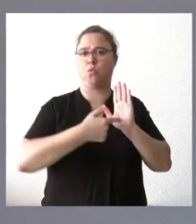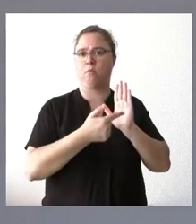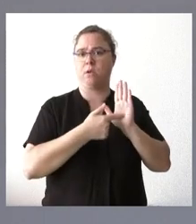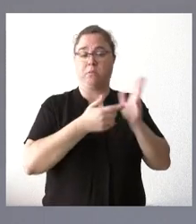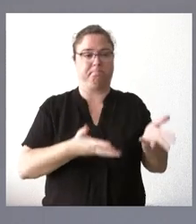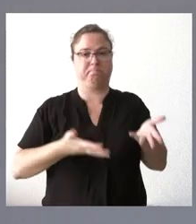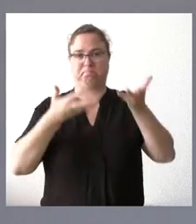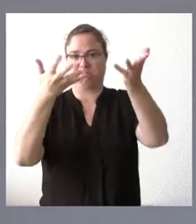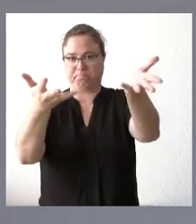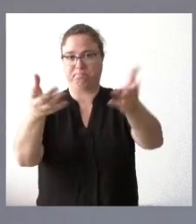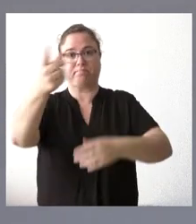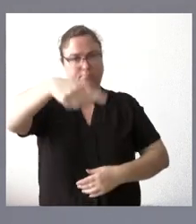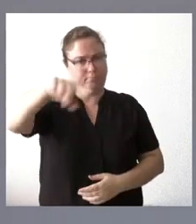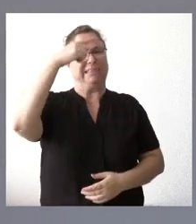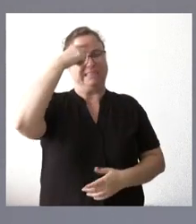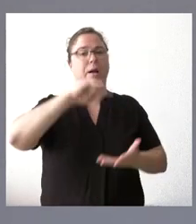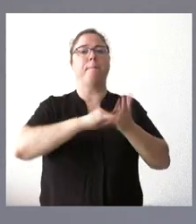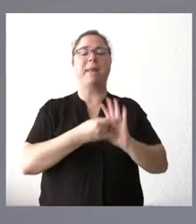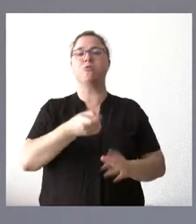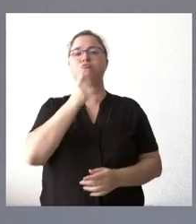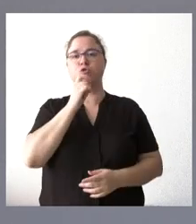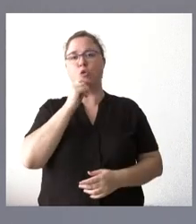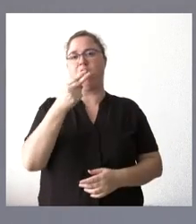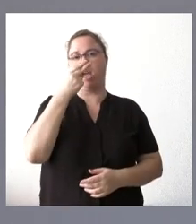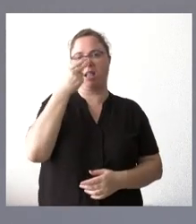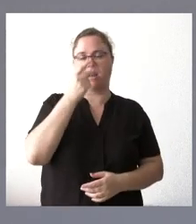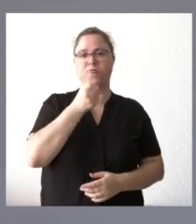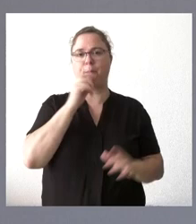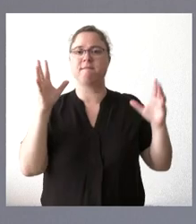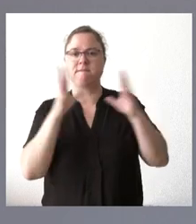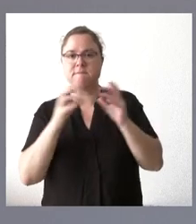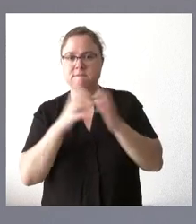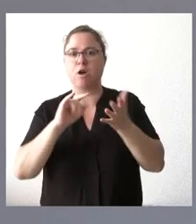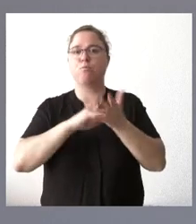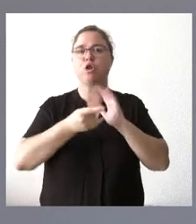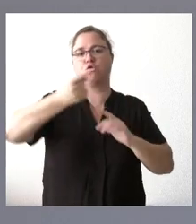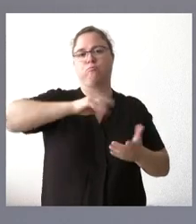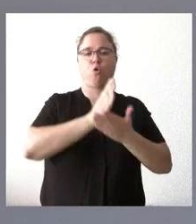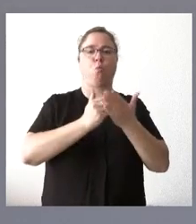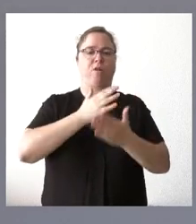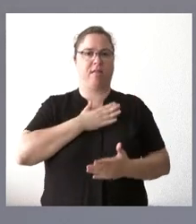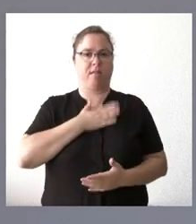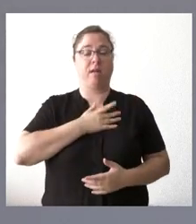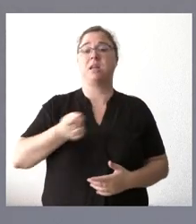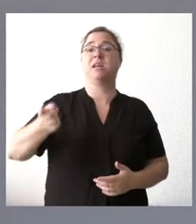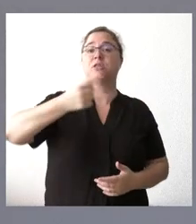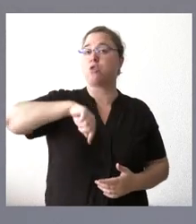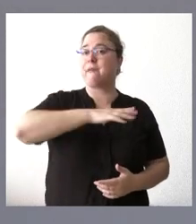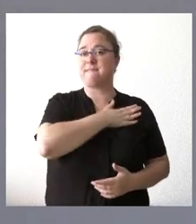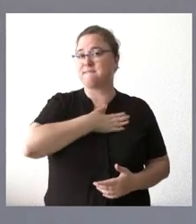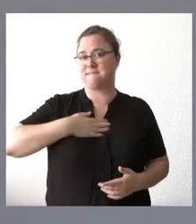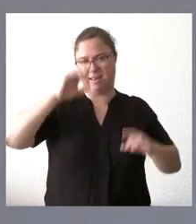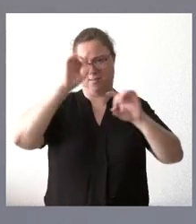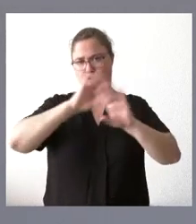disposición para saber cuáles son sus planes, sus intereses, sus deseos y sus proyectos para nuestra comunidad autónoma. Nosotros lo que sí queremos dejar claro